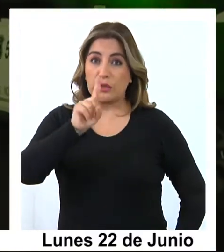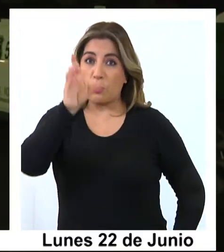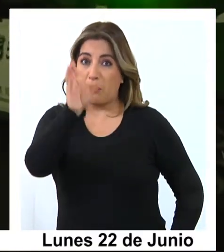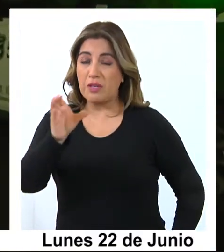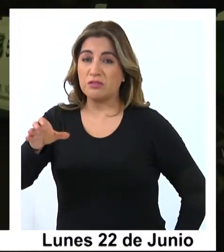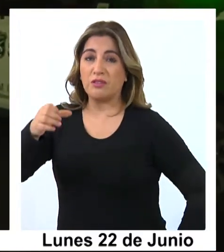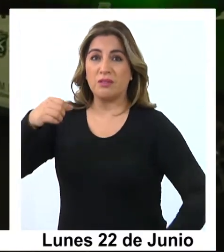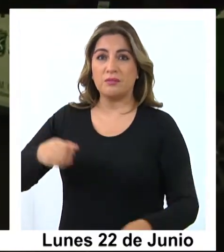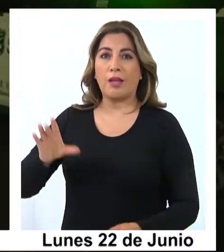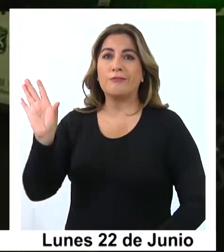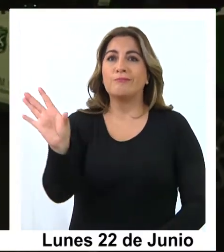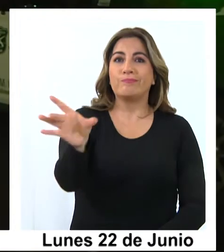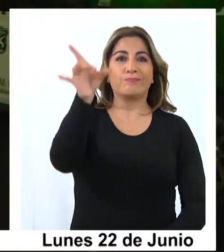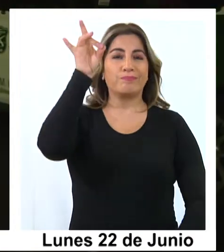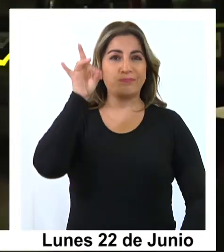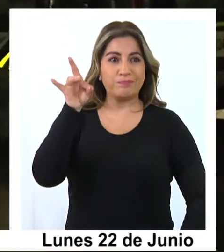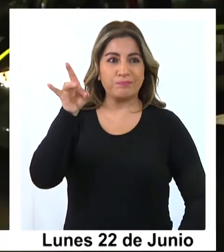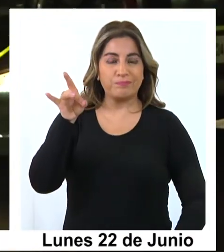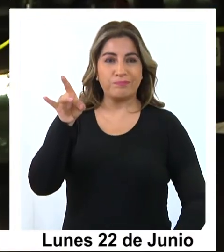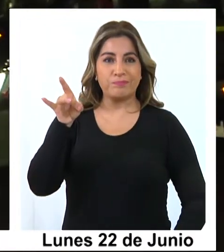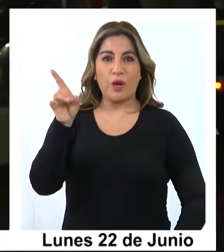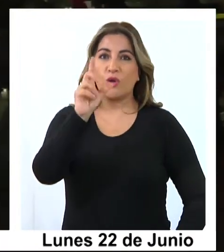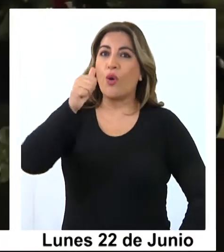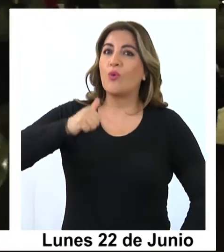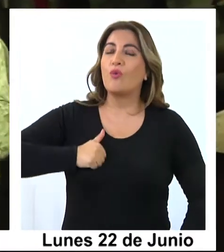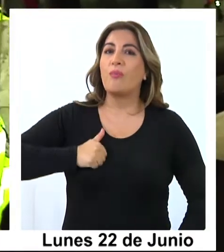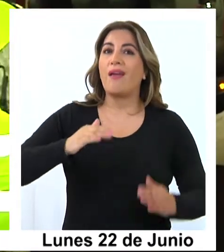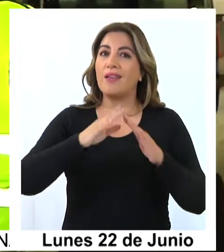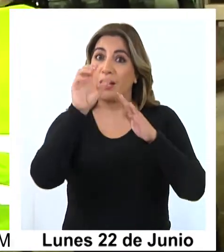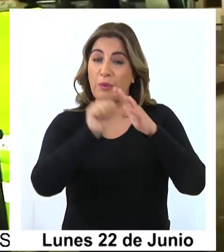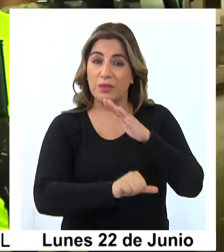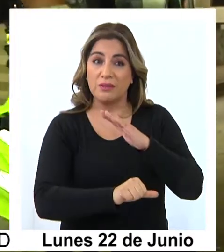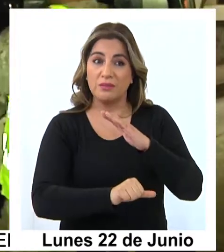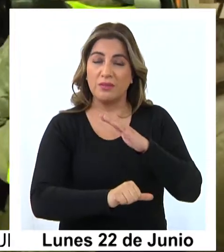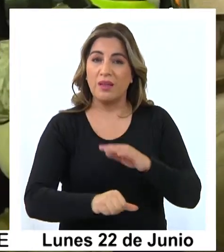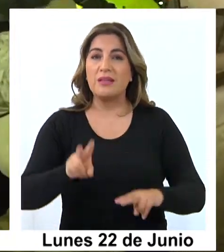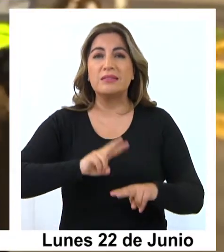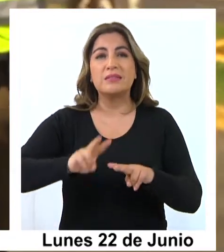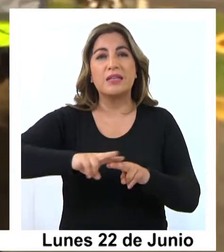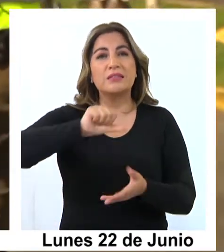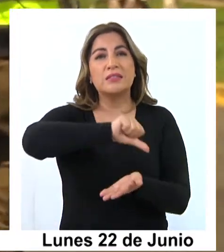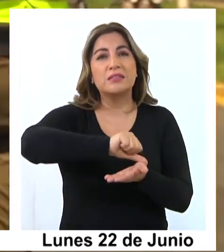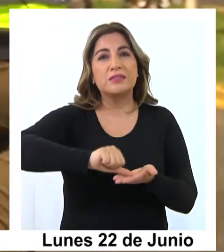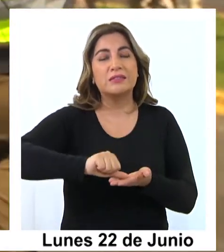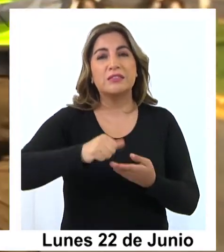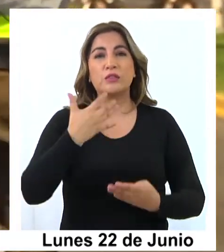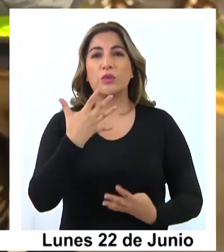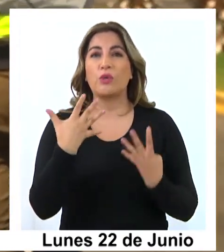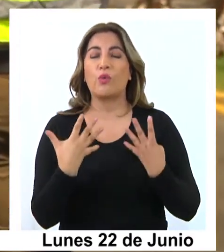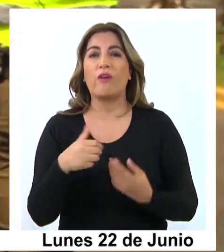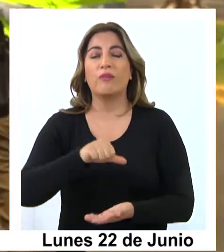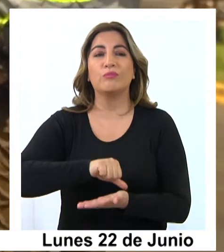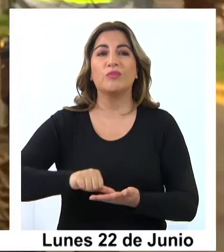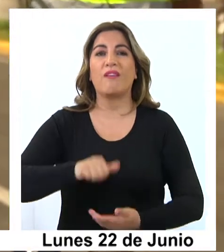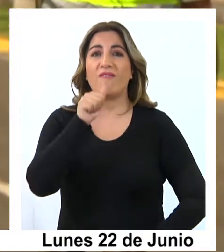personas fueron sorprendidas infringiendo la cuarentena y se cursaron 59 infracciones por no respetar la